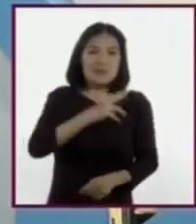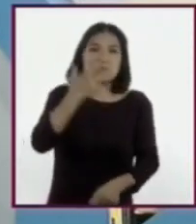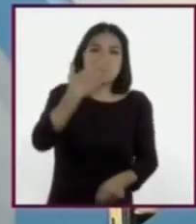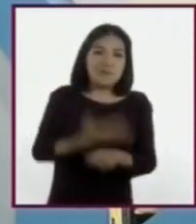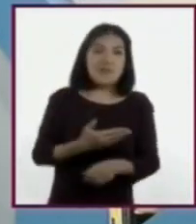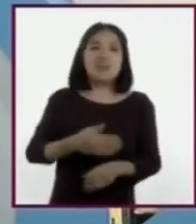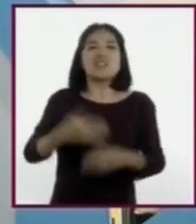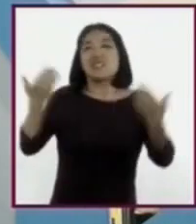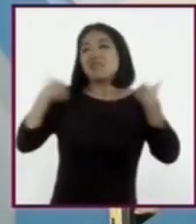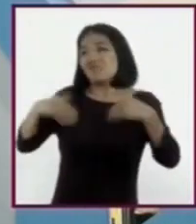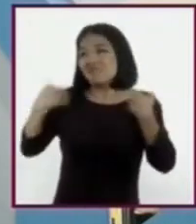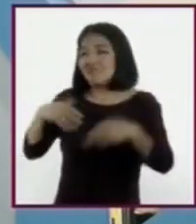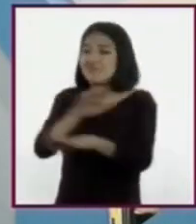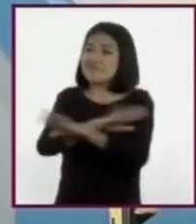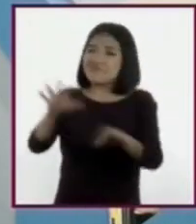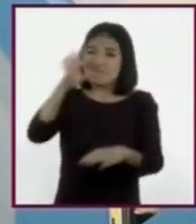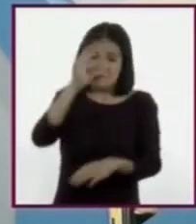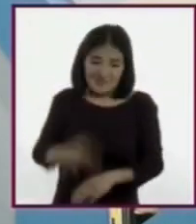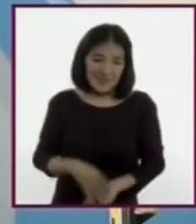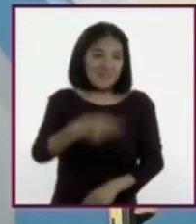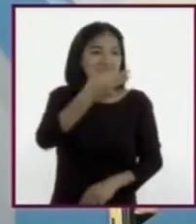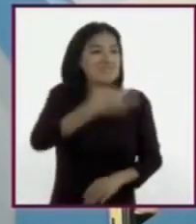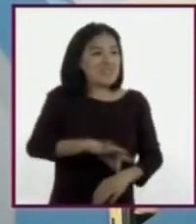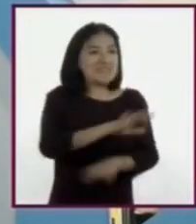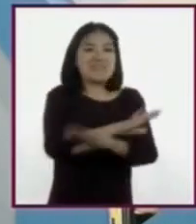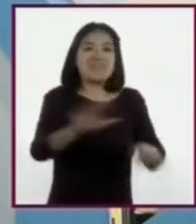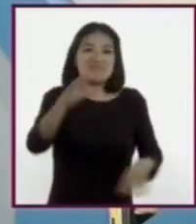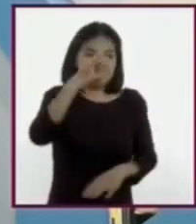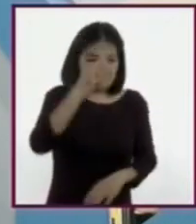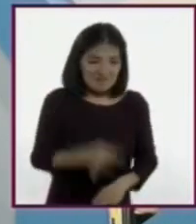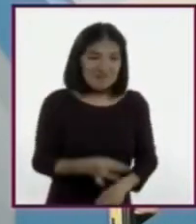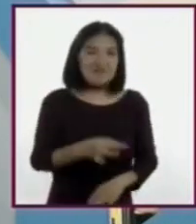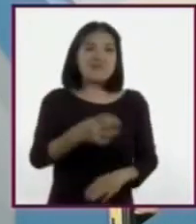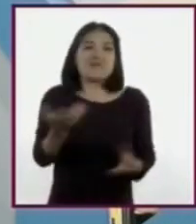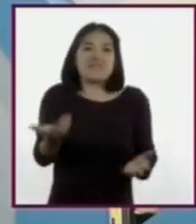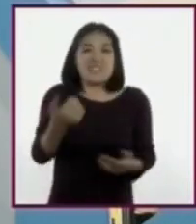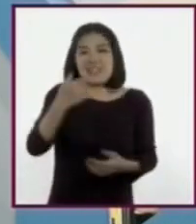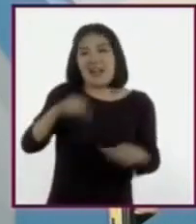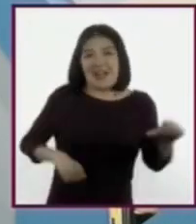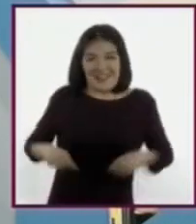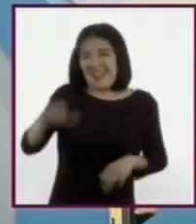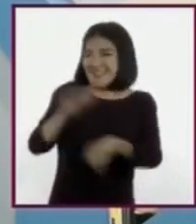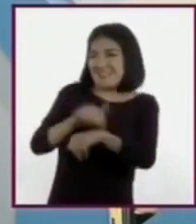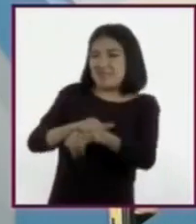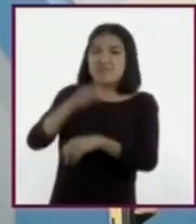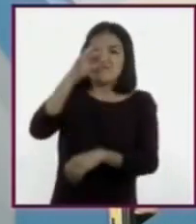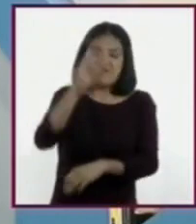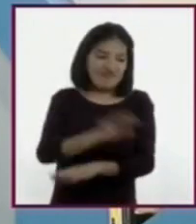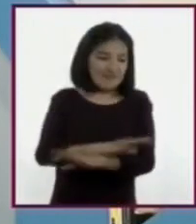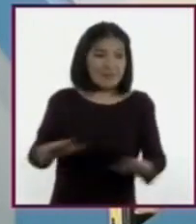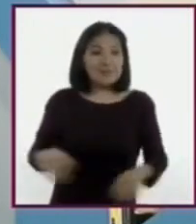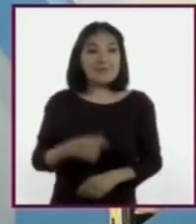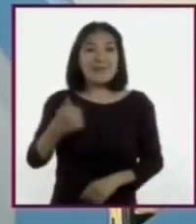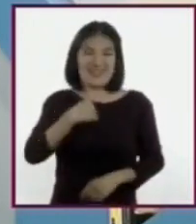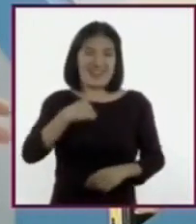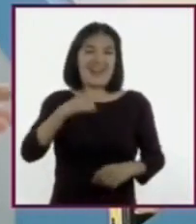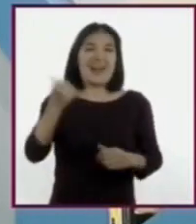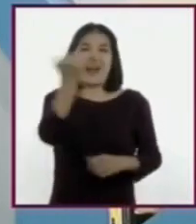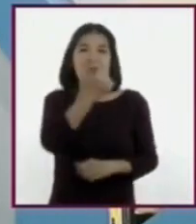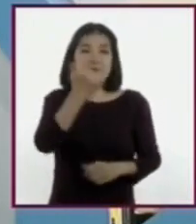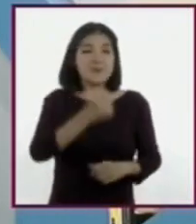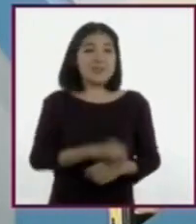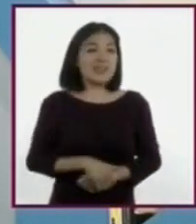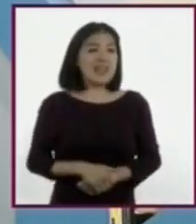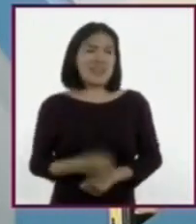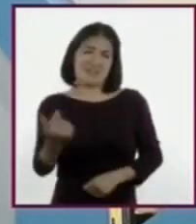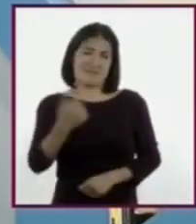a los paseos, fiestas y otras actividades con sus amigos. Una de mis alumnas se despedía diciéndome, a no